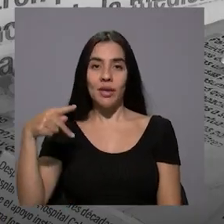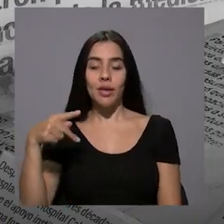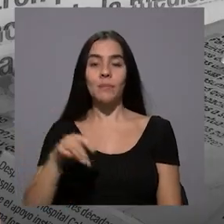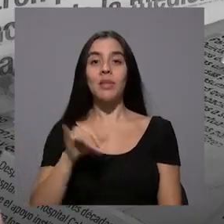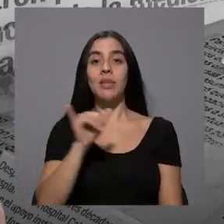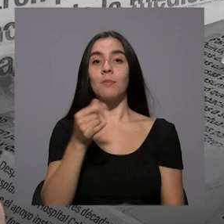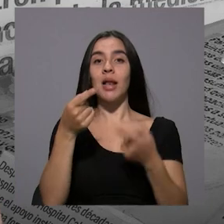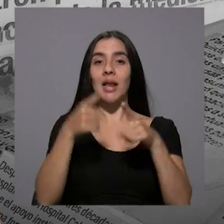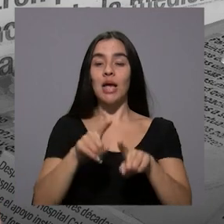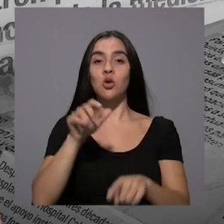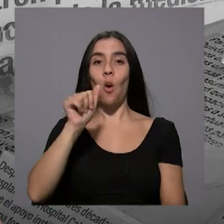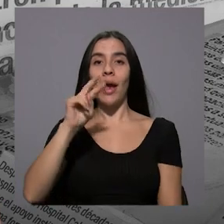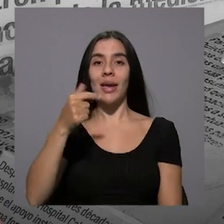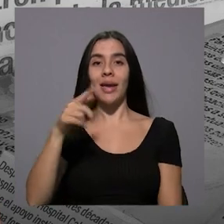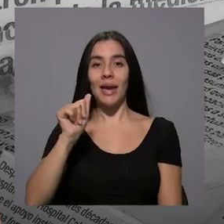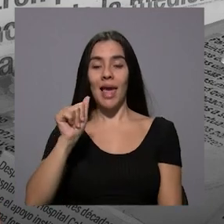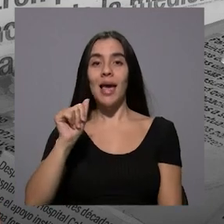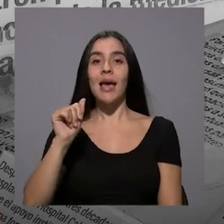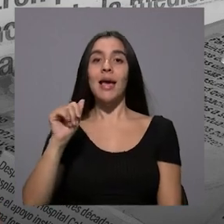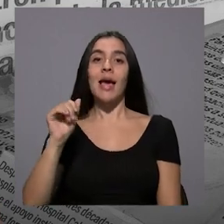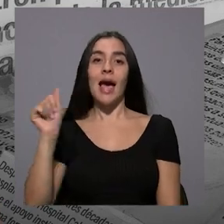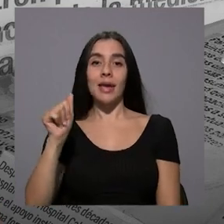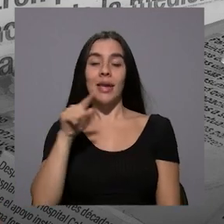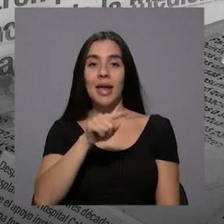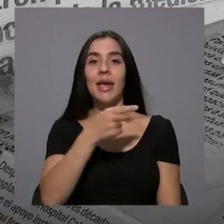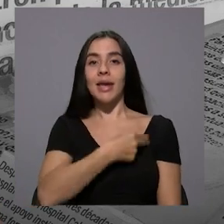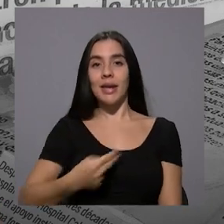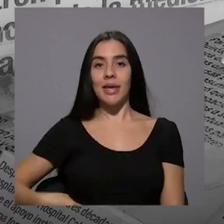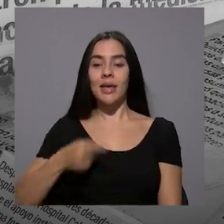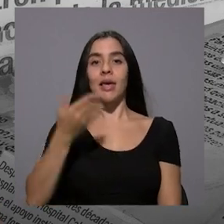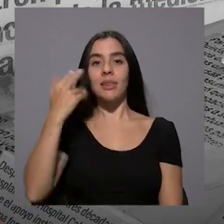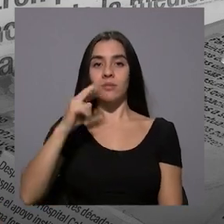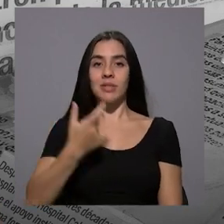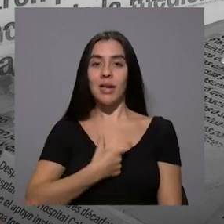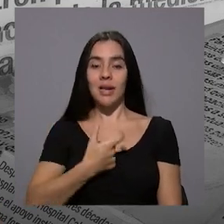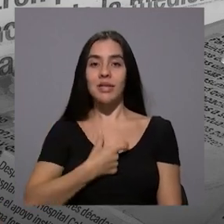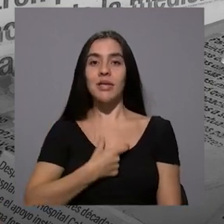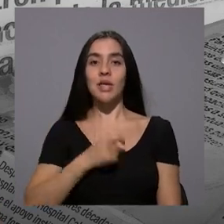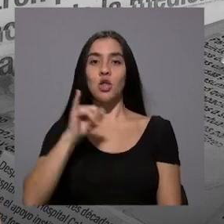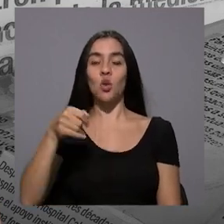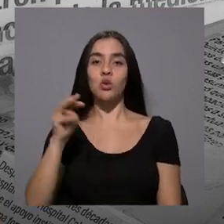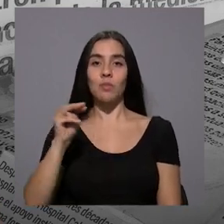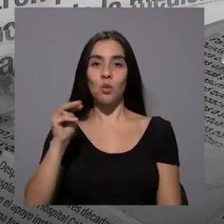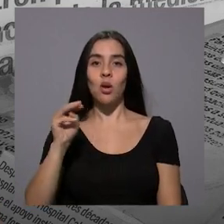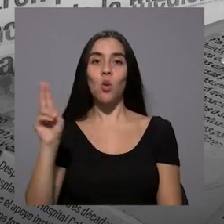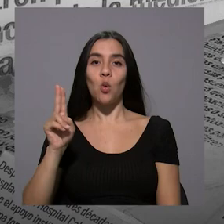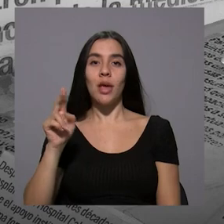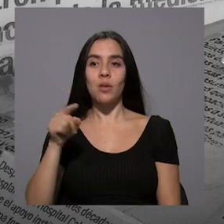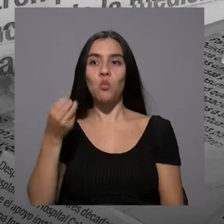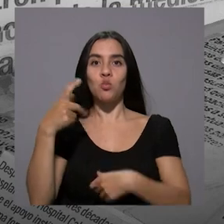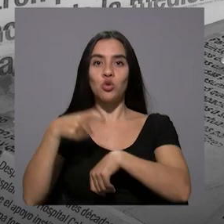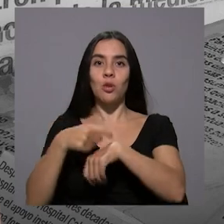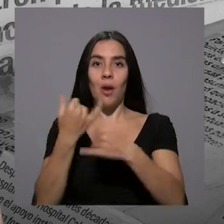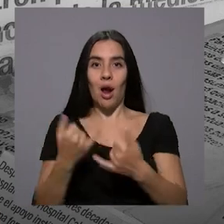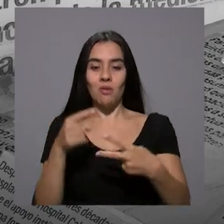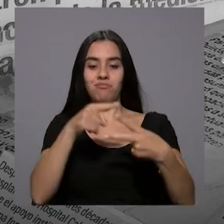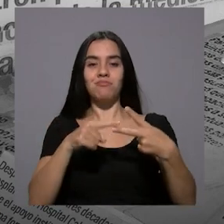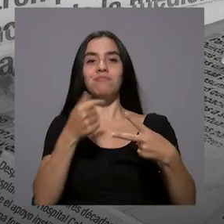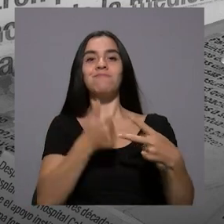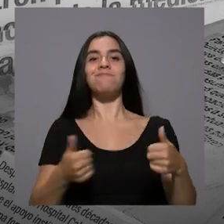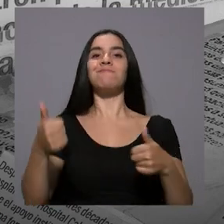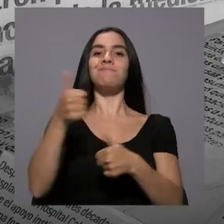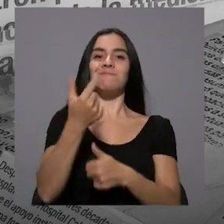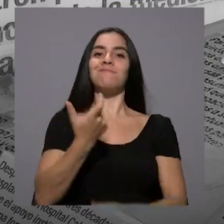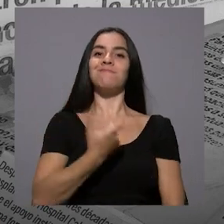tiempo. Y también el caso de doña Ángela Aguilar en Heredia, que había sido vicealcaldesa de don José Manuel Ulate por muchísimo tiempo. Hoy son ellas las